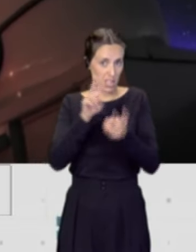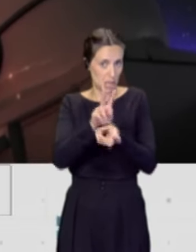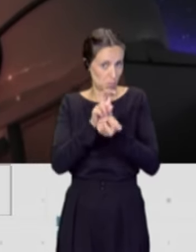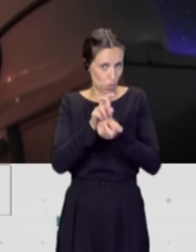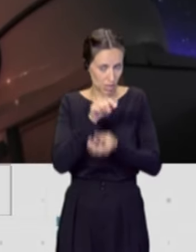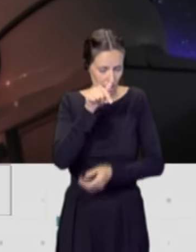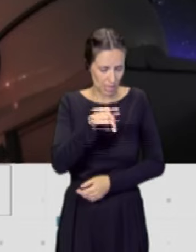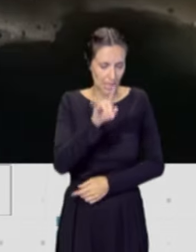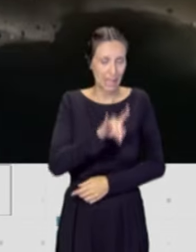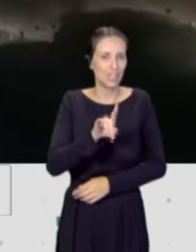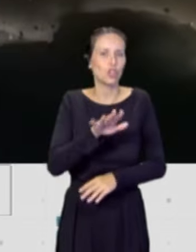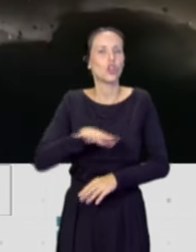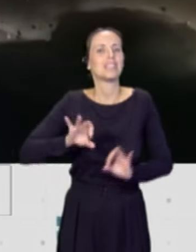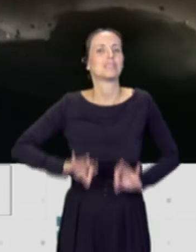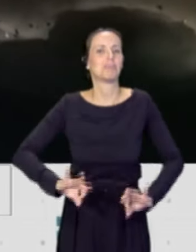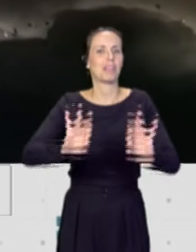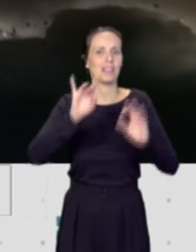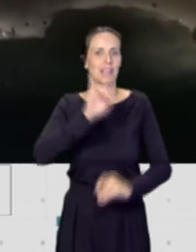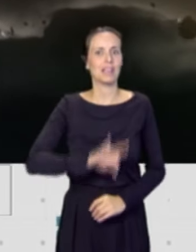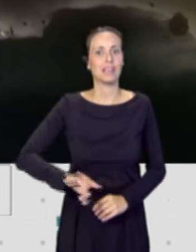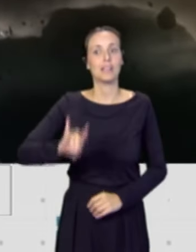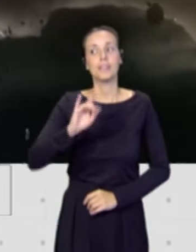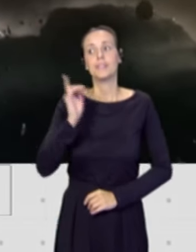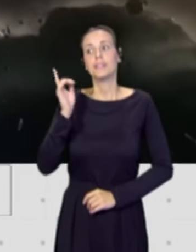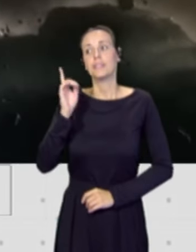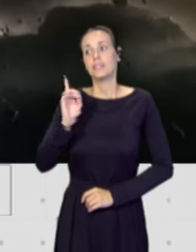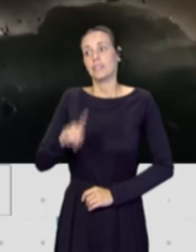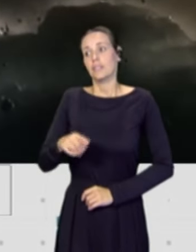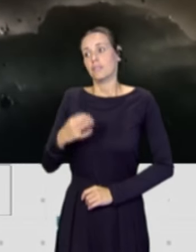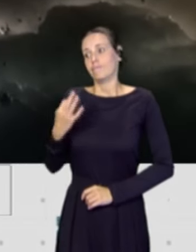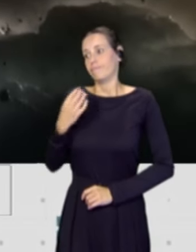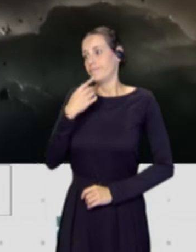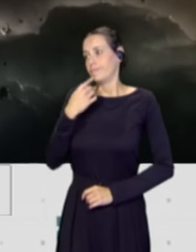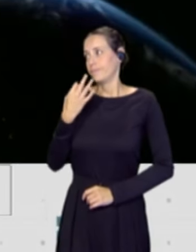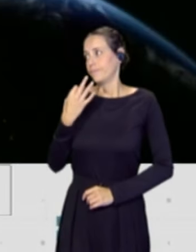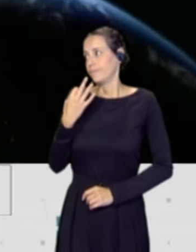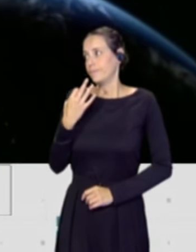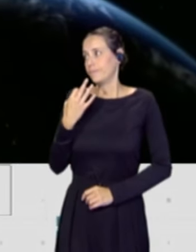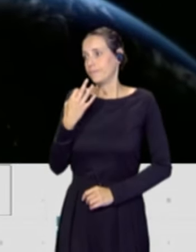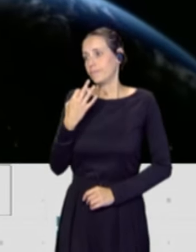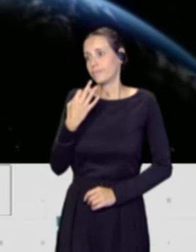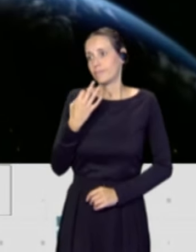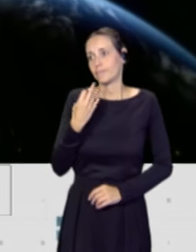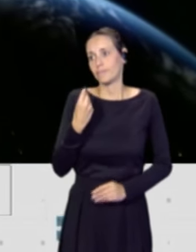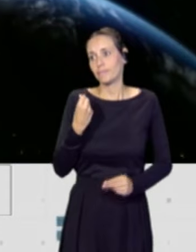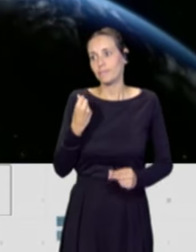la Zona Especial Canaria, y no puedo evitar indicar la enorme